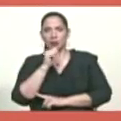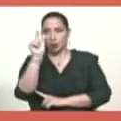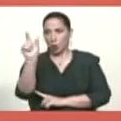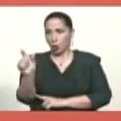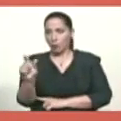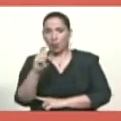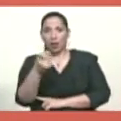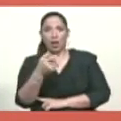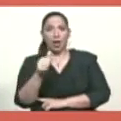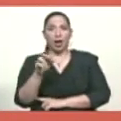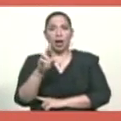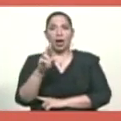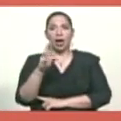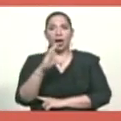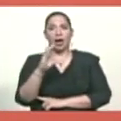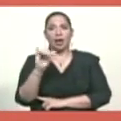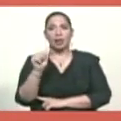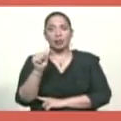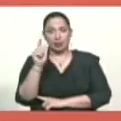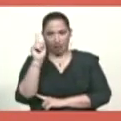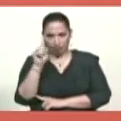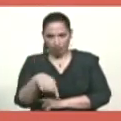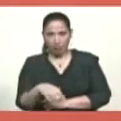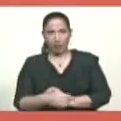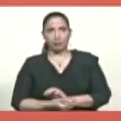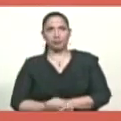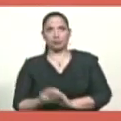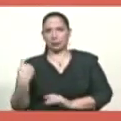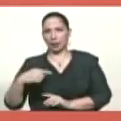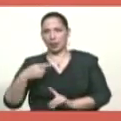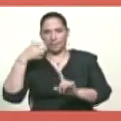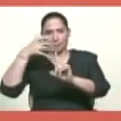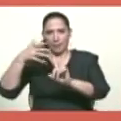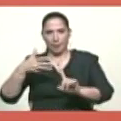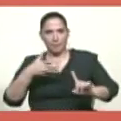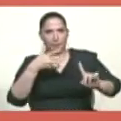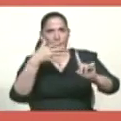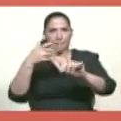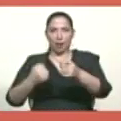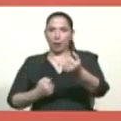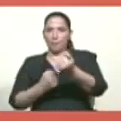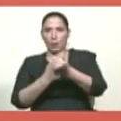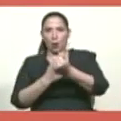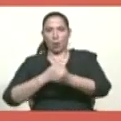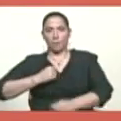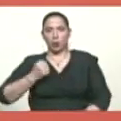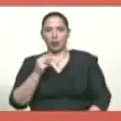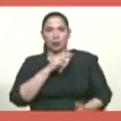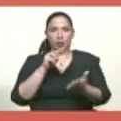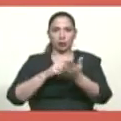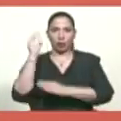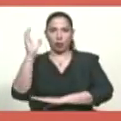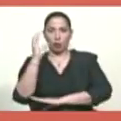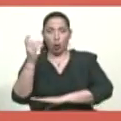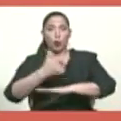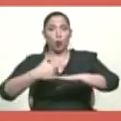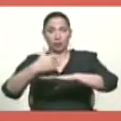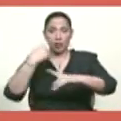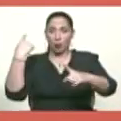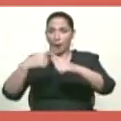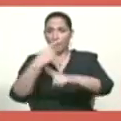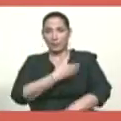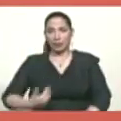Palomo y además tenía el asesoramiento el apoyo de la Policía Nacional de Colombia del gobierno de Juan Manuel Santos